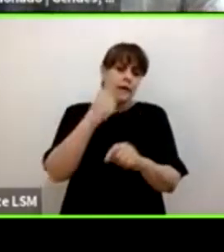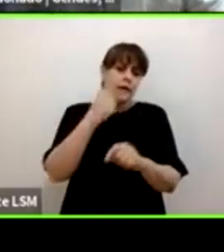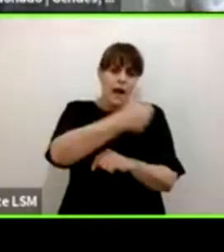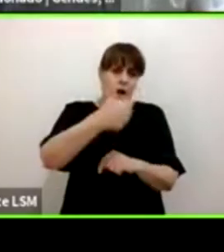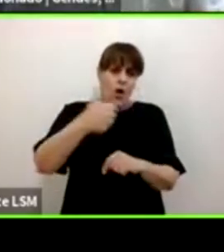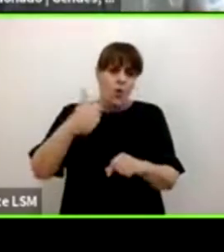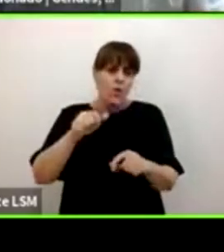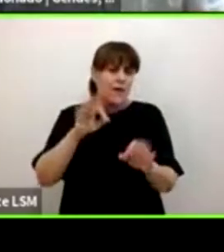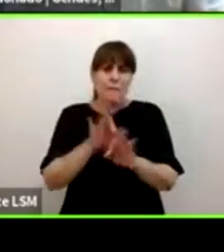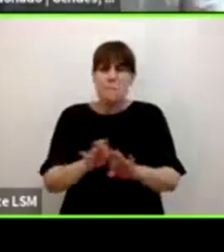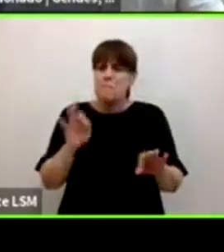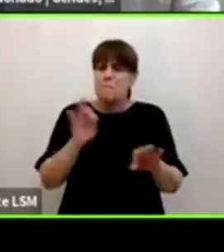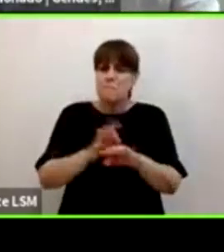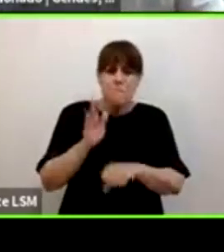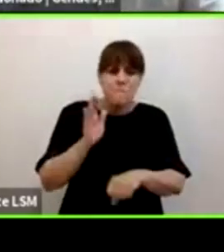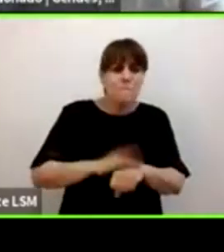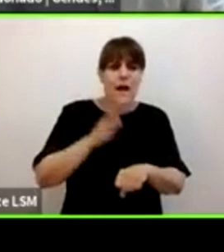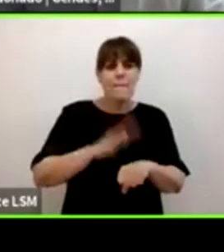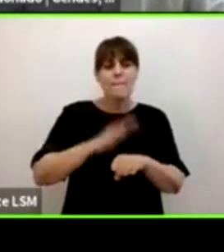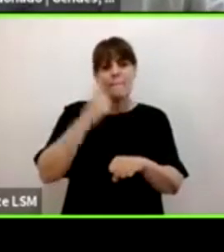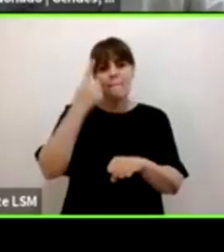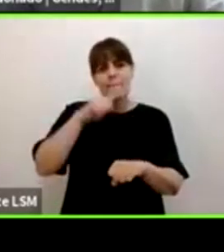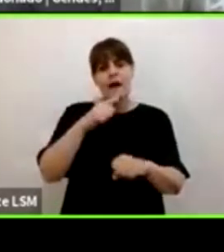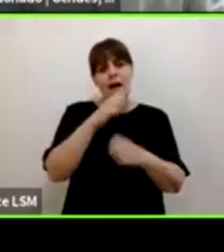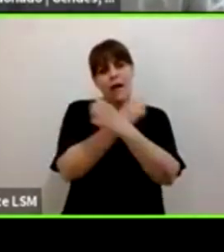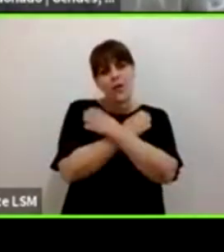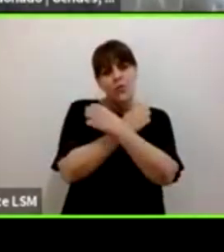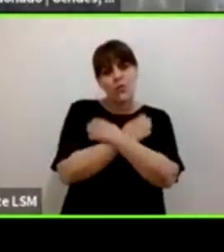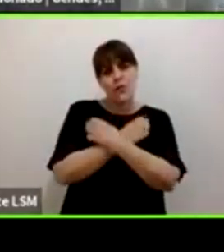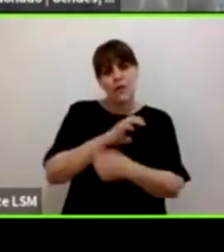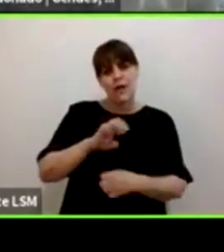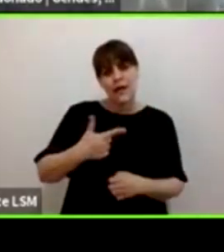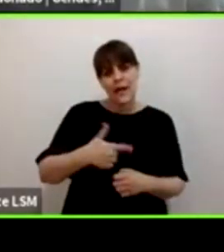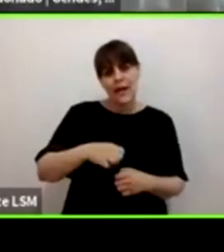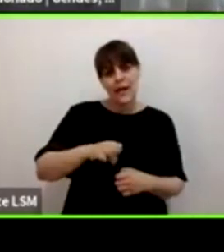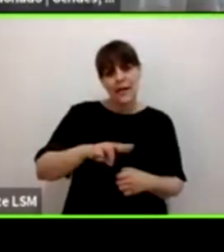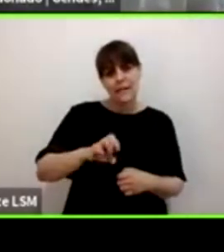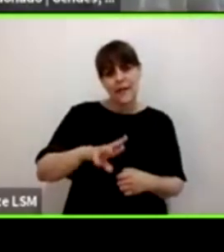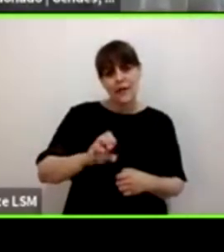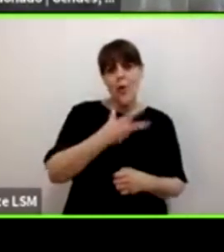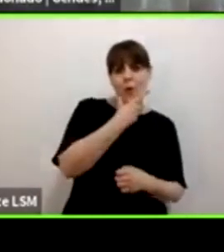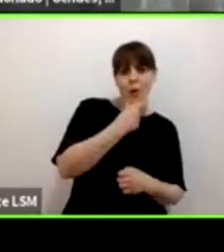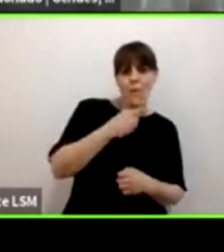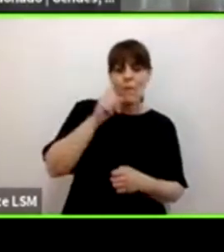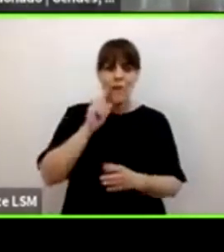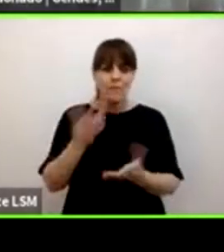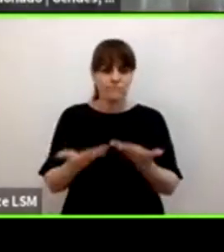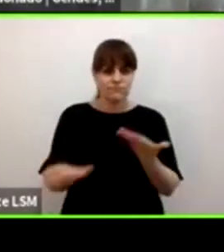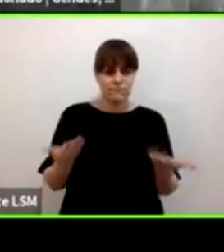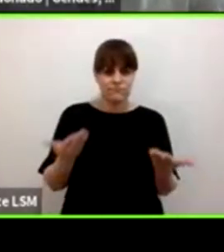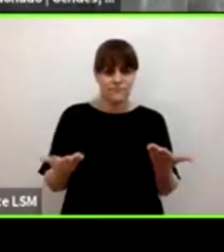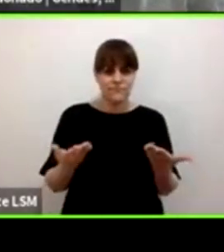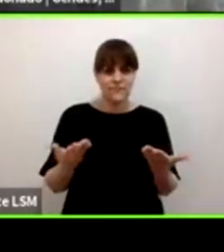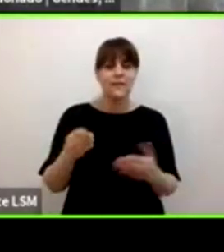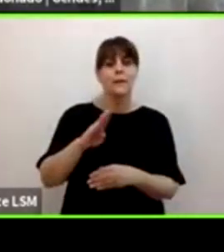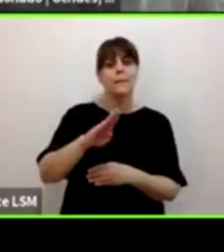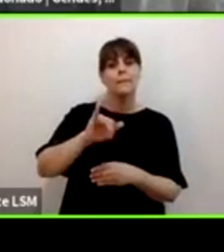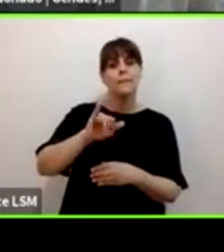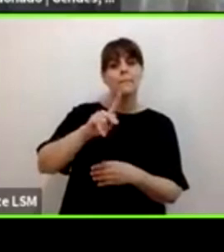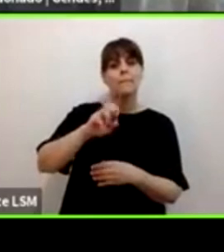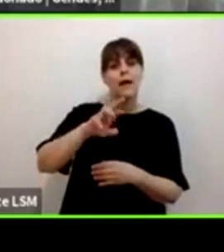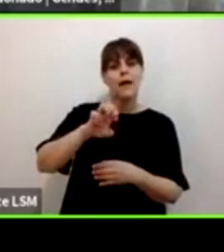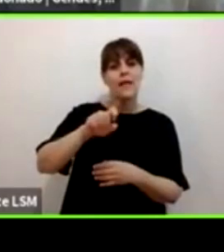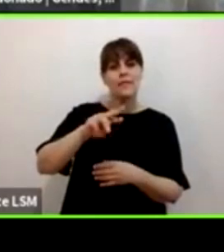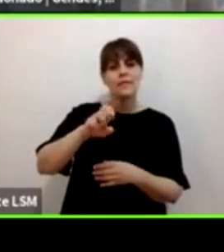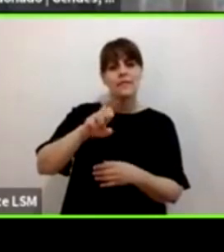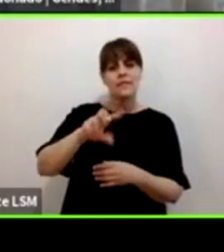importante que tenemos frente a esta educación de género Marta hablaba del tema del PIN parental es un tema que está